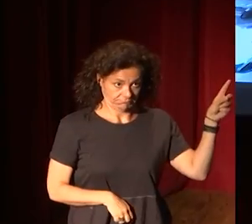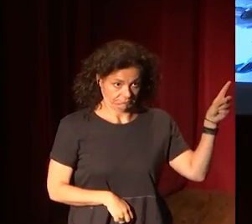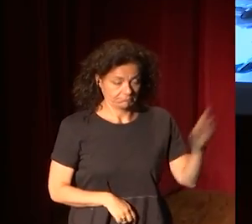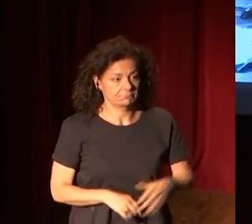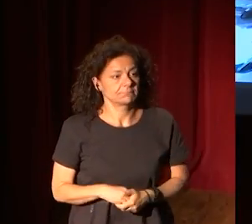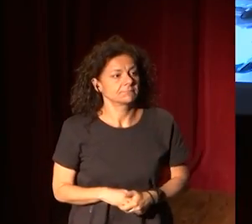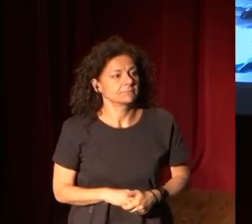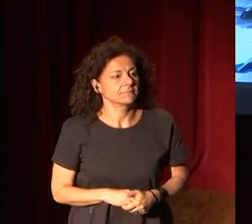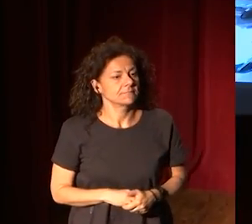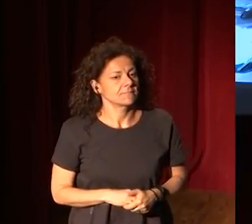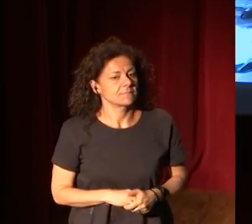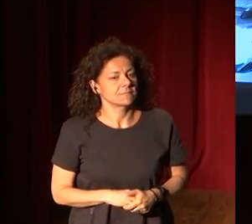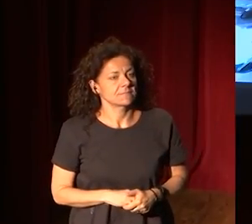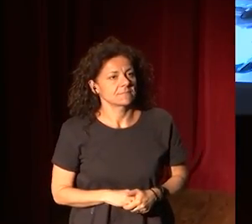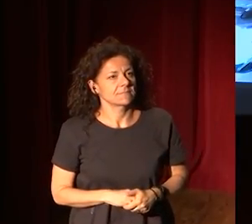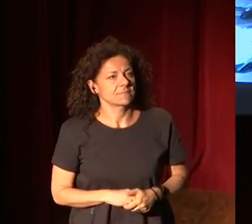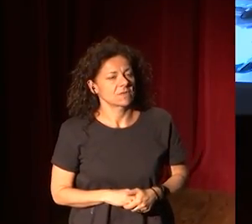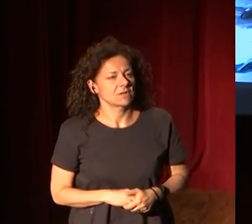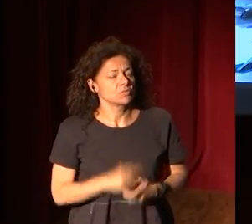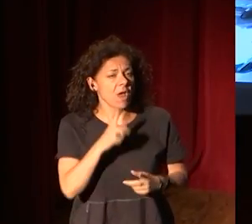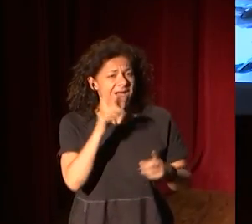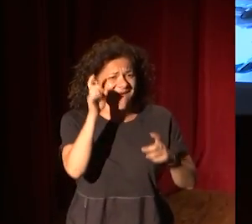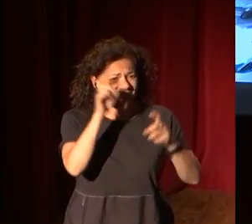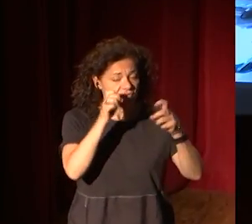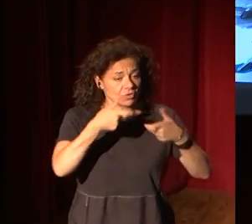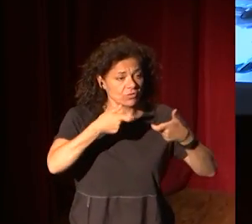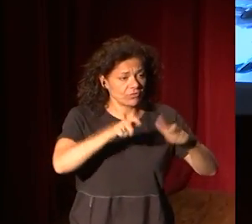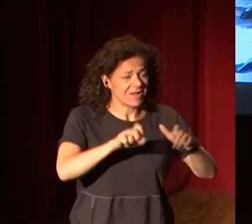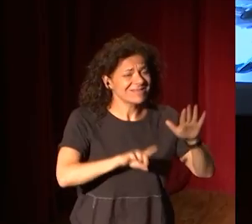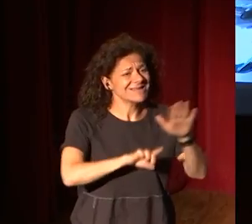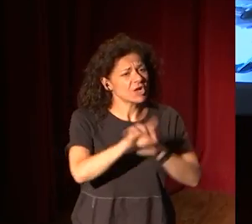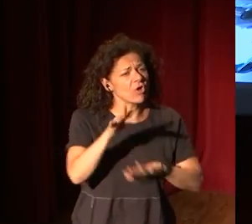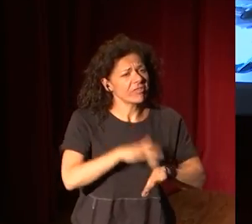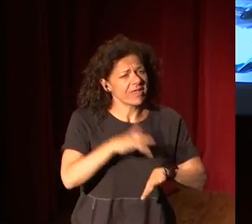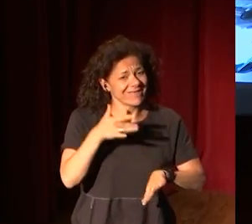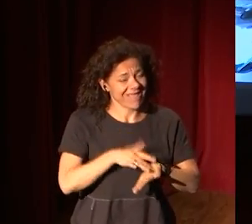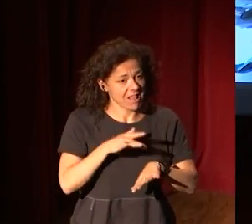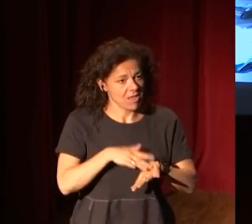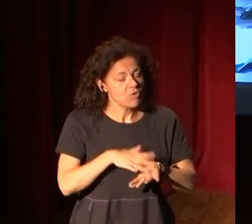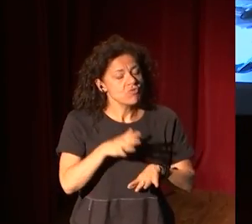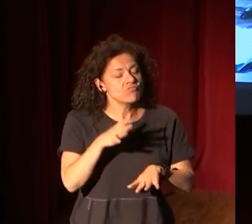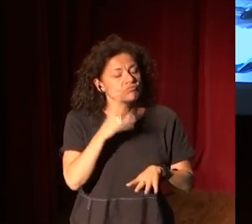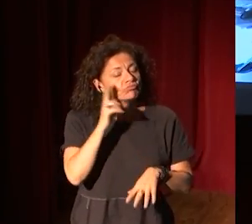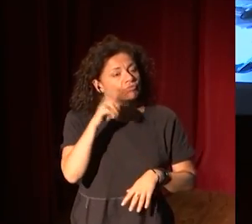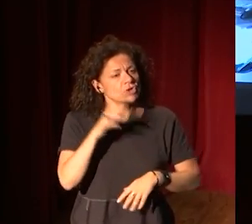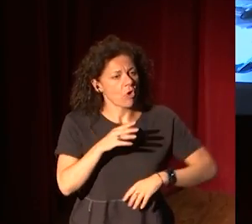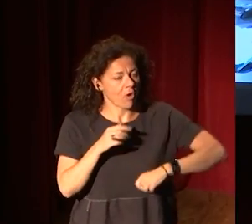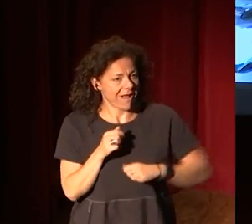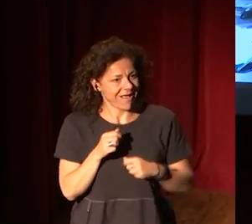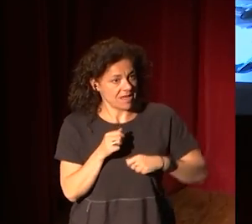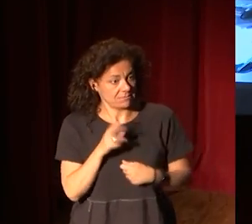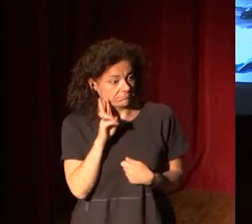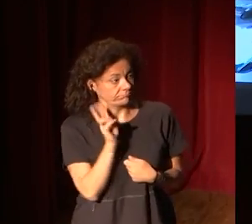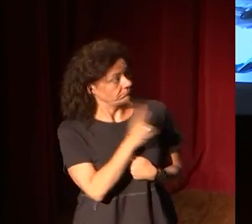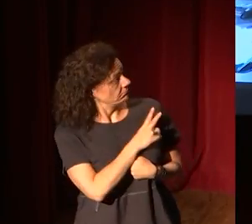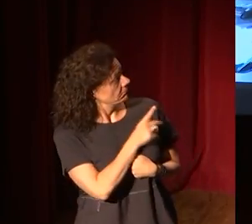Este es una foto del área de desarrollo digital del Museo de Gales. Si se dan cuenta